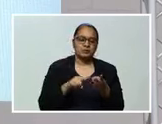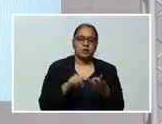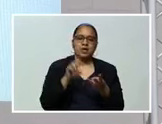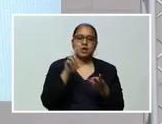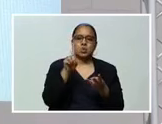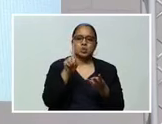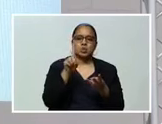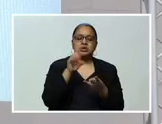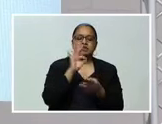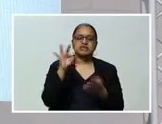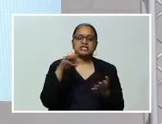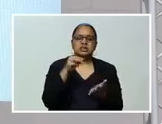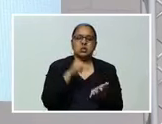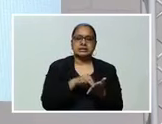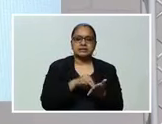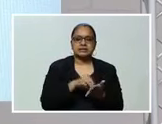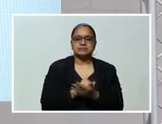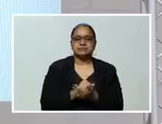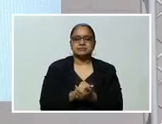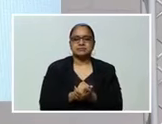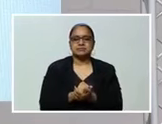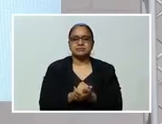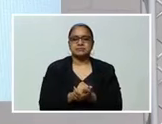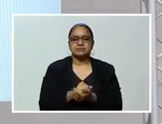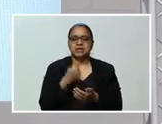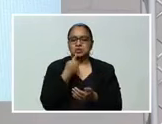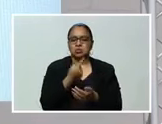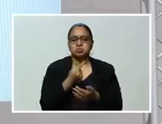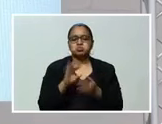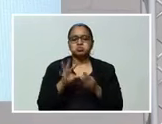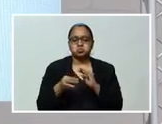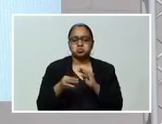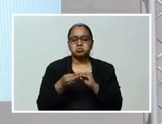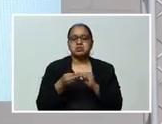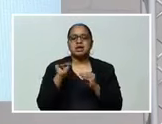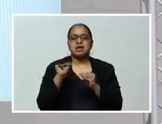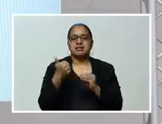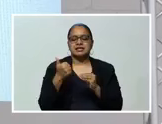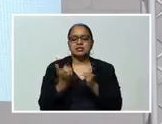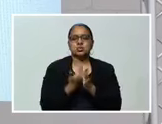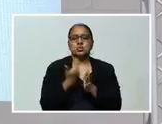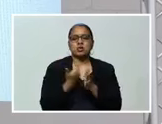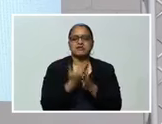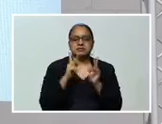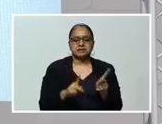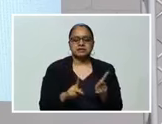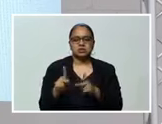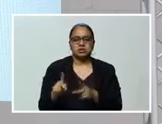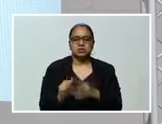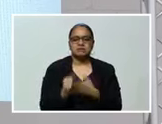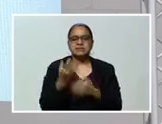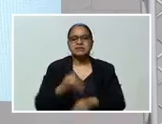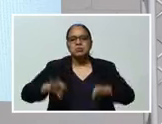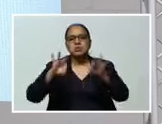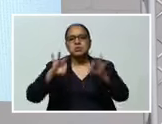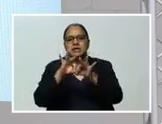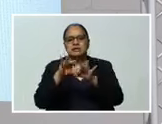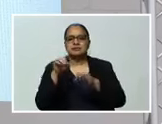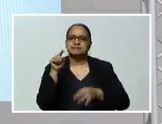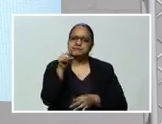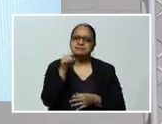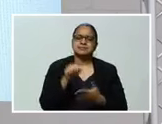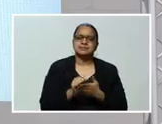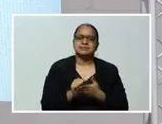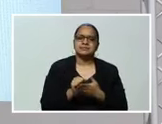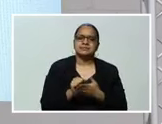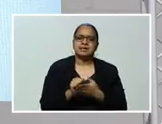Departamento De Francisco Morazán Así se desglosan Estos 10 nuevos casos Importante Importante Y